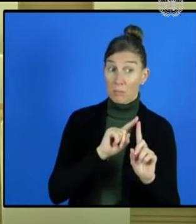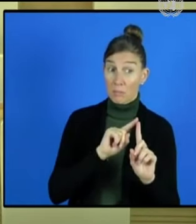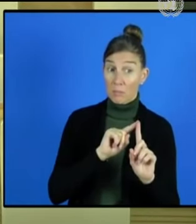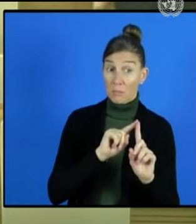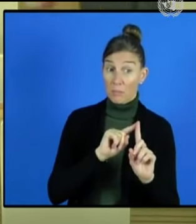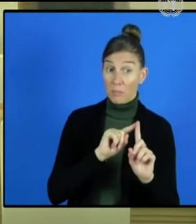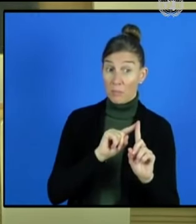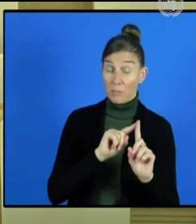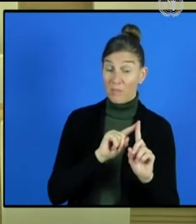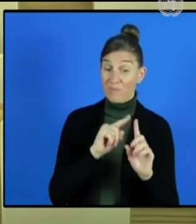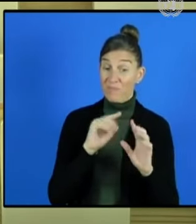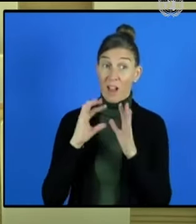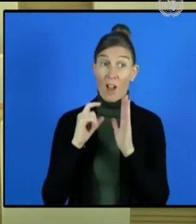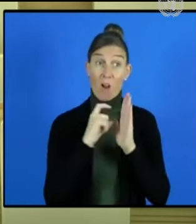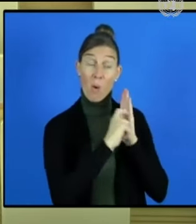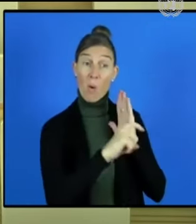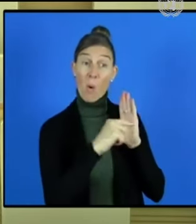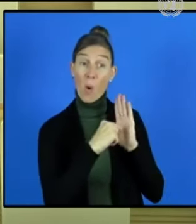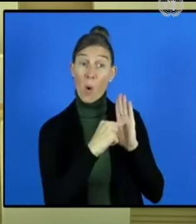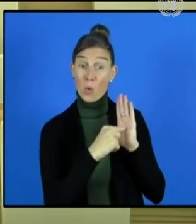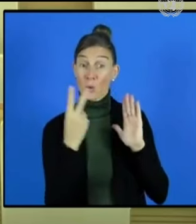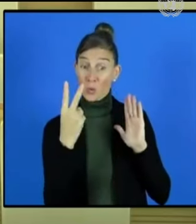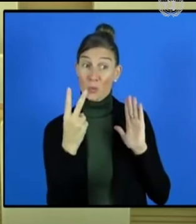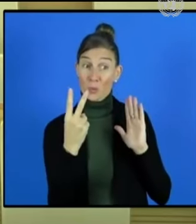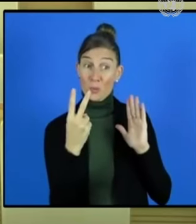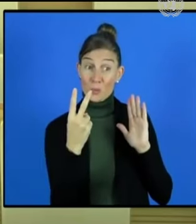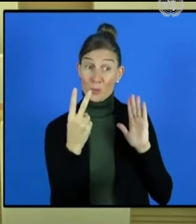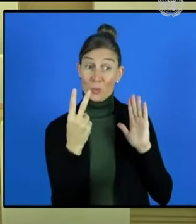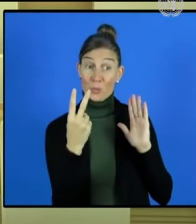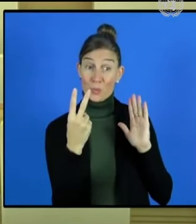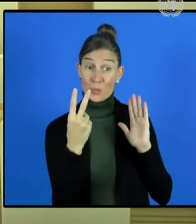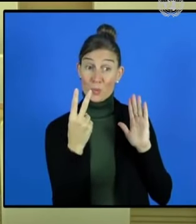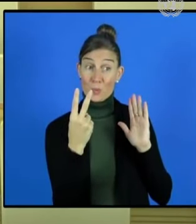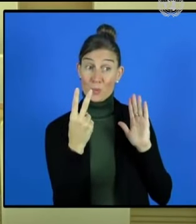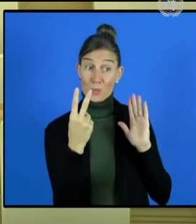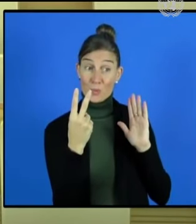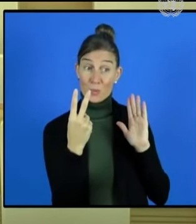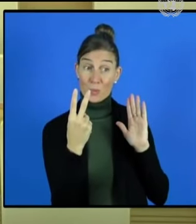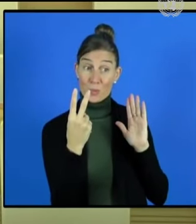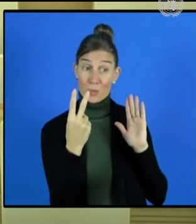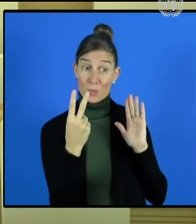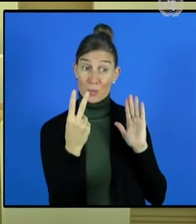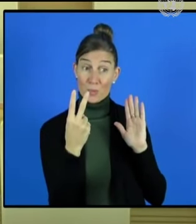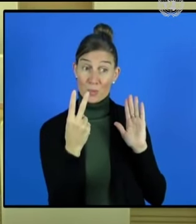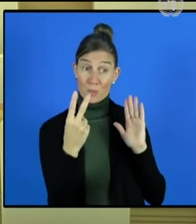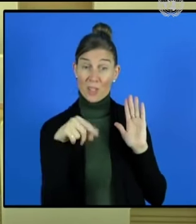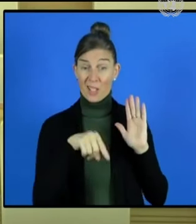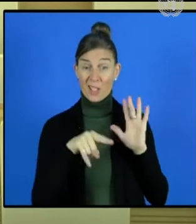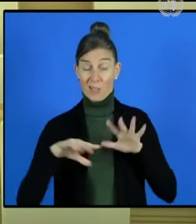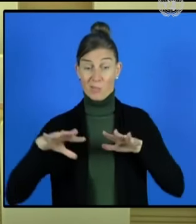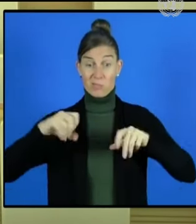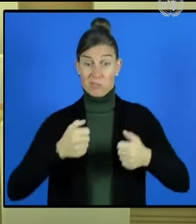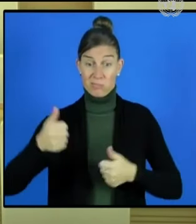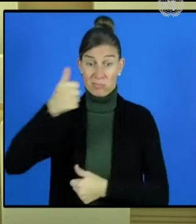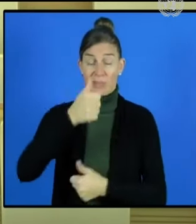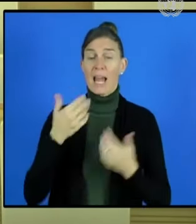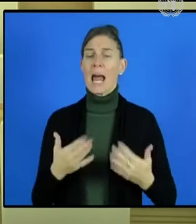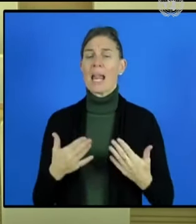Estado turco y el artículo 3 se declara la lengua turca como la única del país.